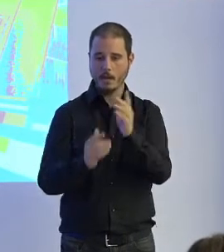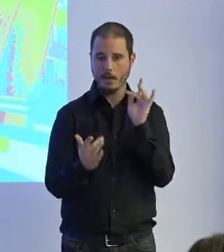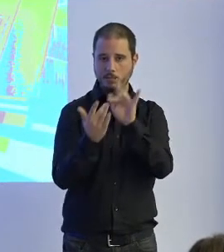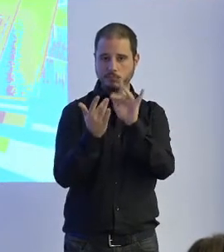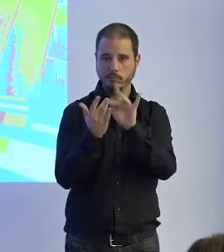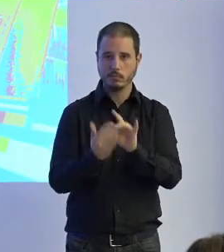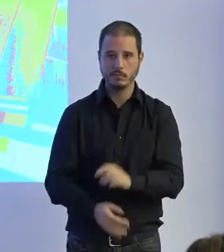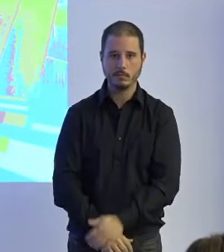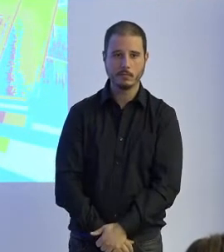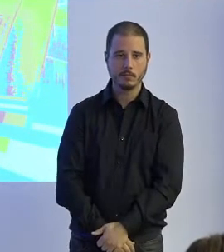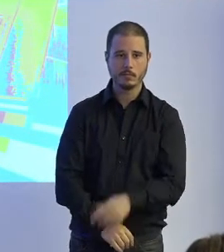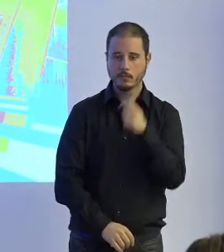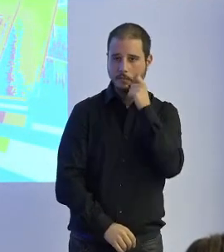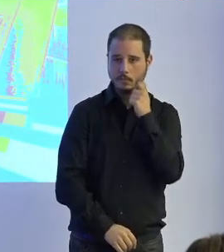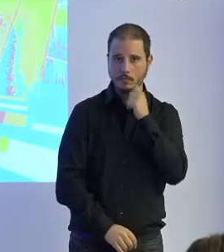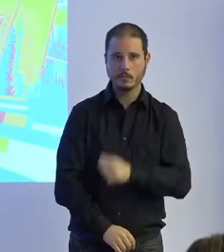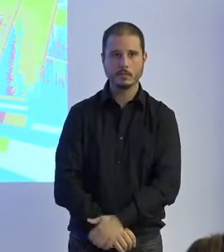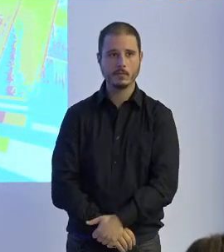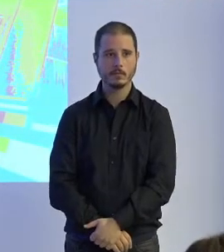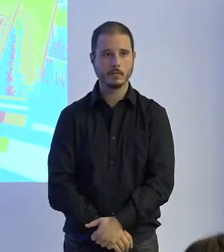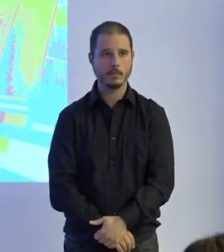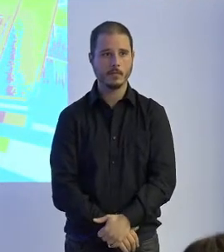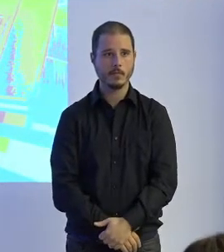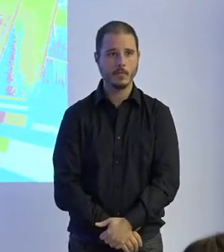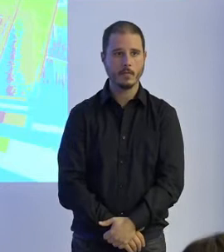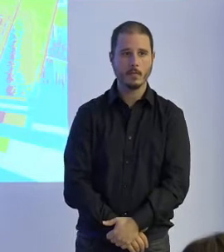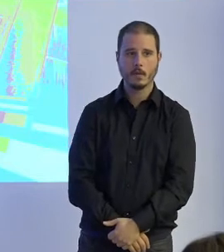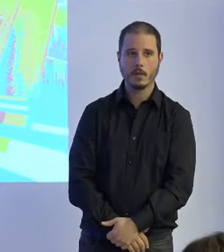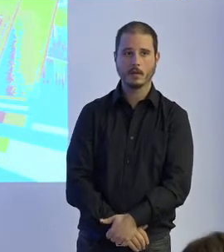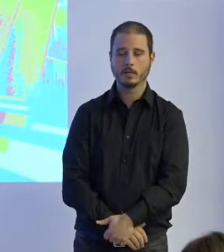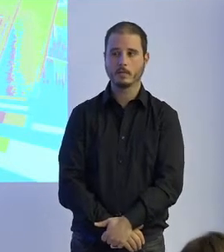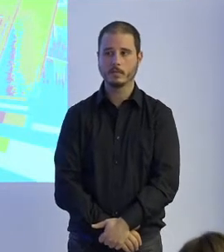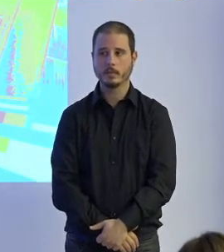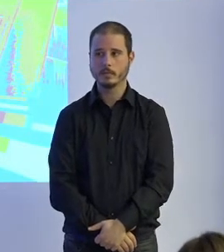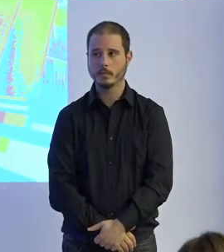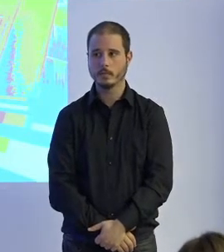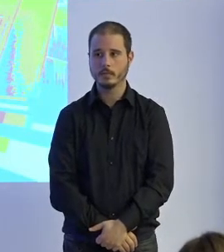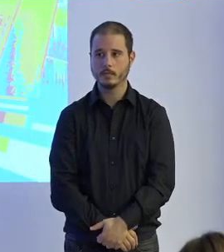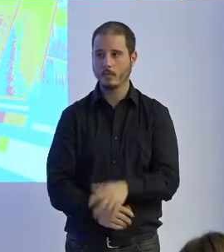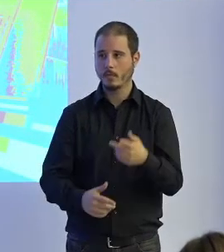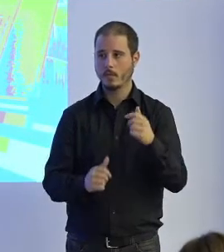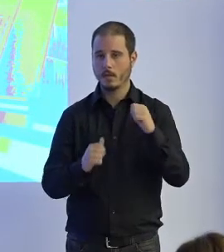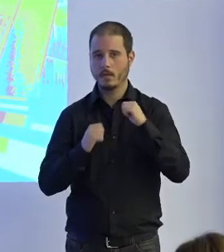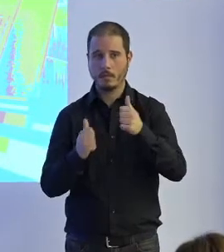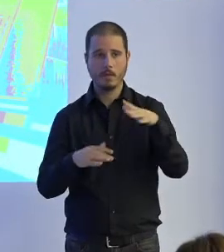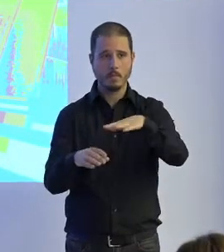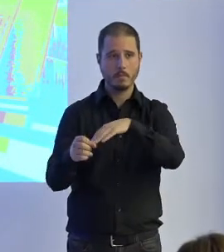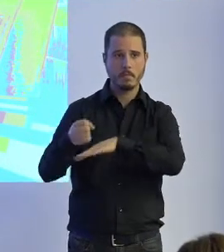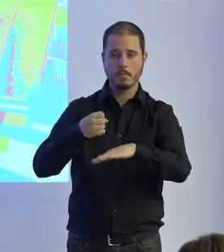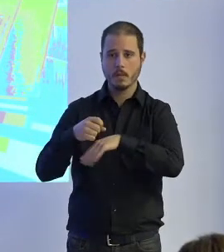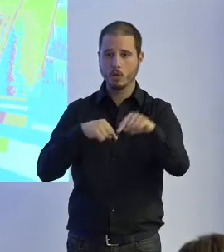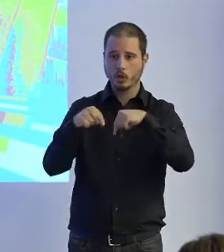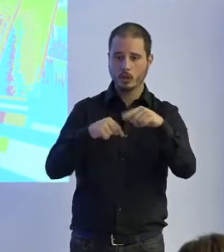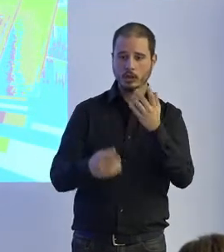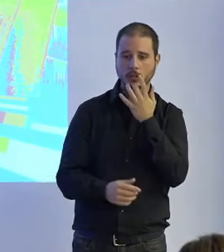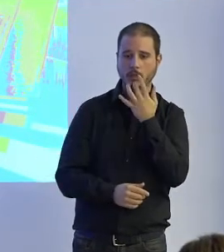cariño así que es verdad eso luego desarrollamos dispositivos médicos especiales y logística los robots que se mueven por los